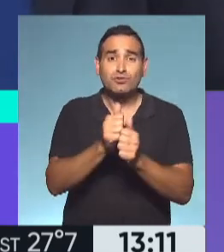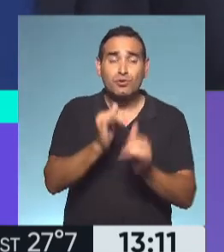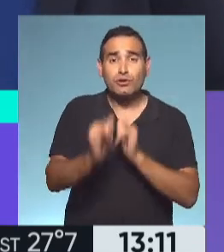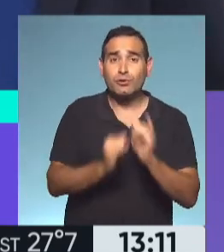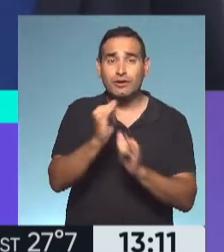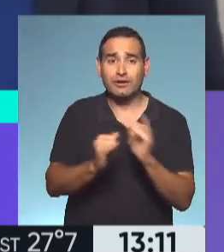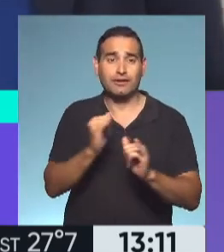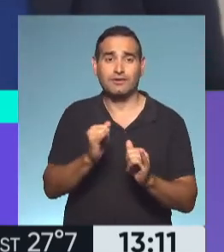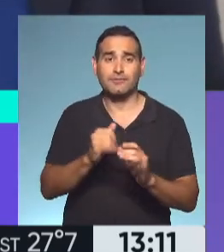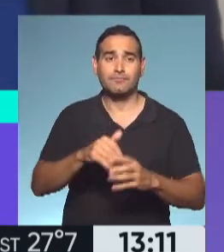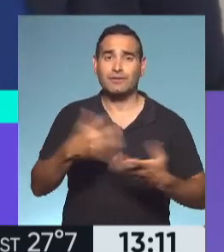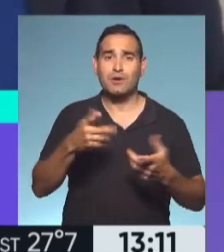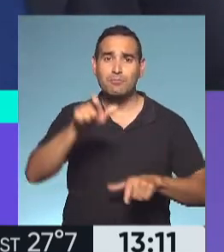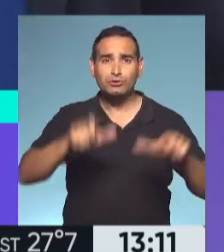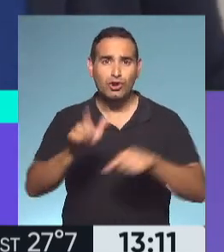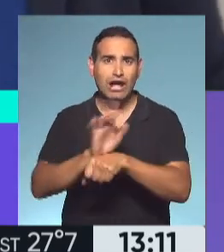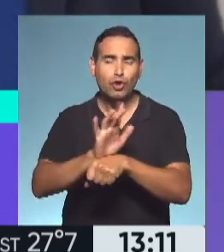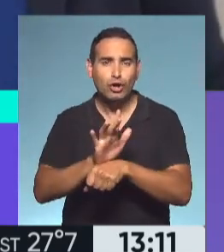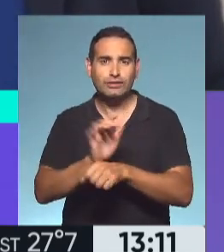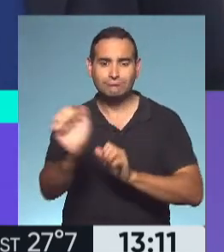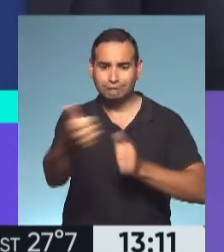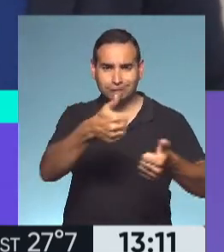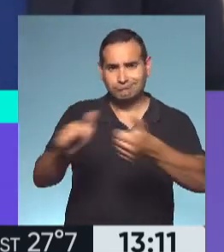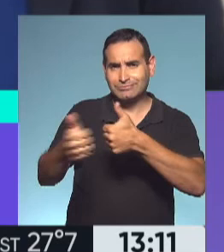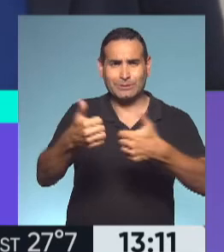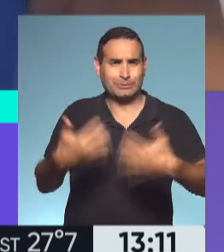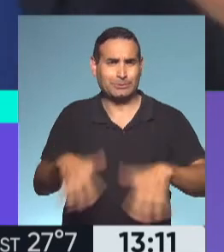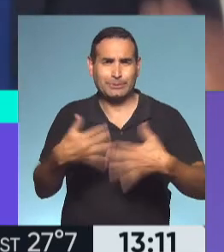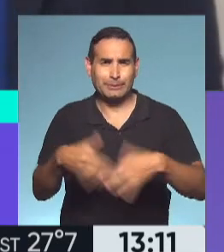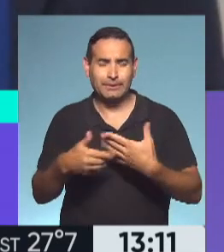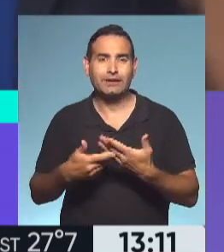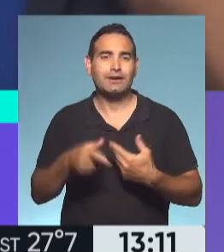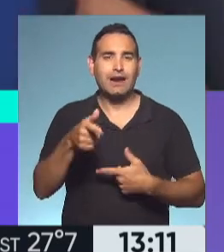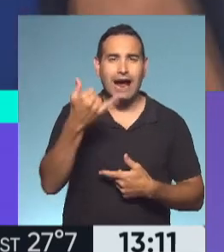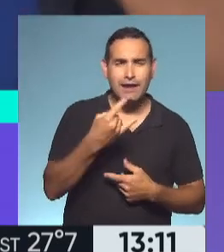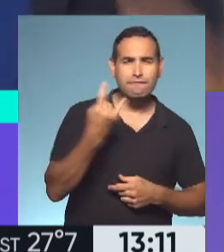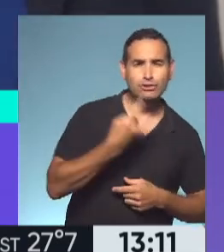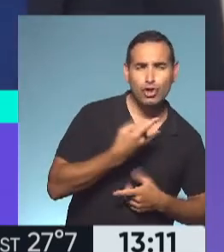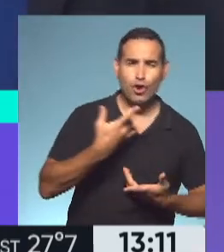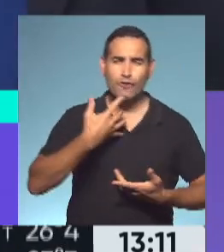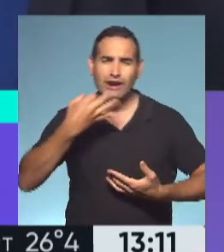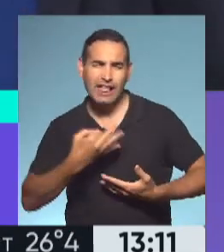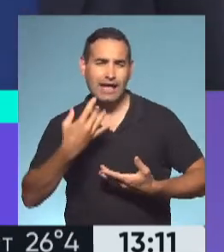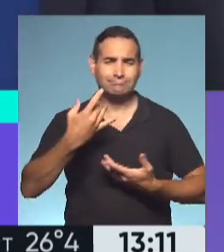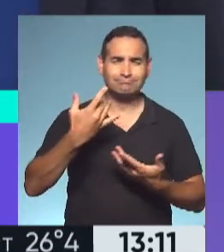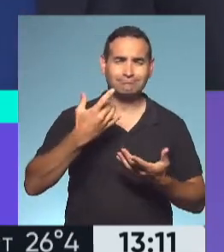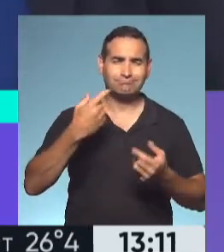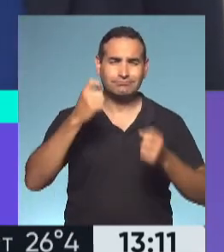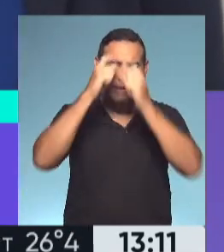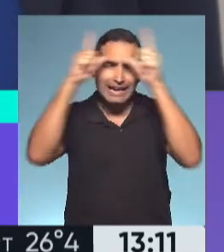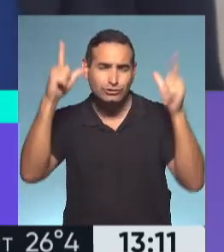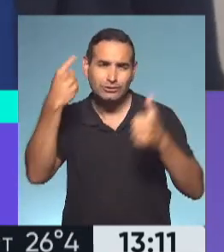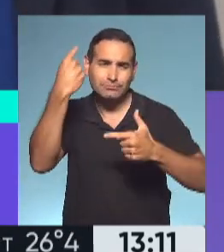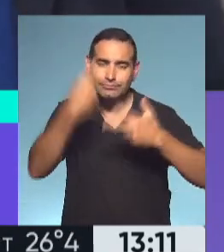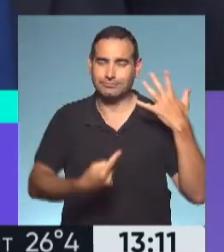que es el desdoblamiento de personajes. Hay un laberinto frenético de lo que es la ficción, la fantasía, lo que piensan. Todos con una